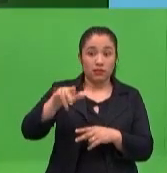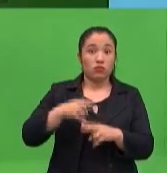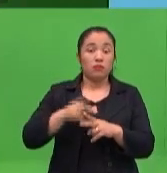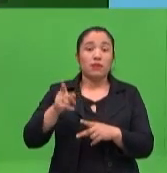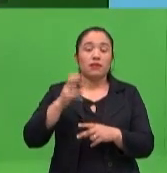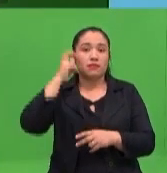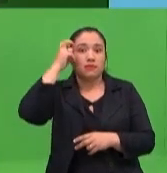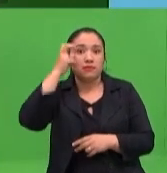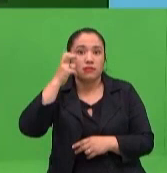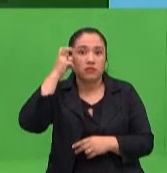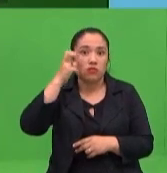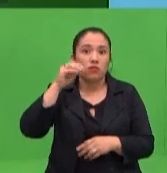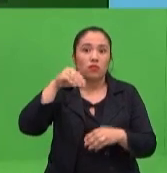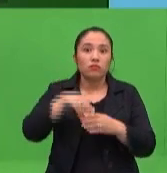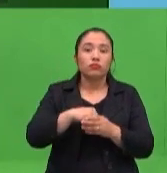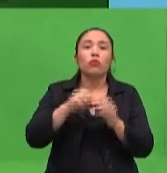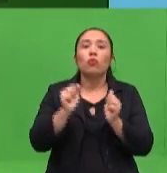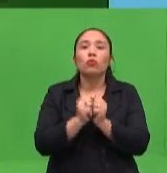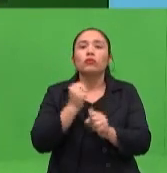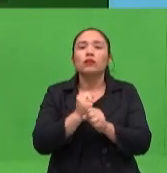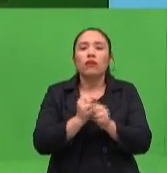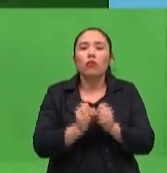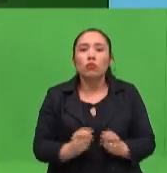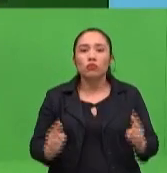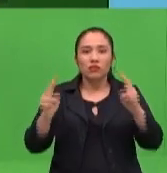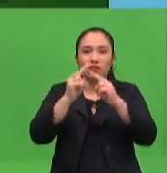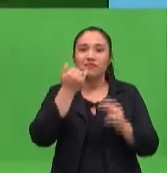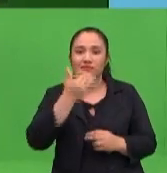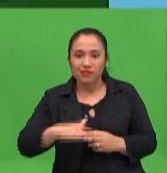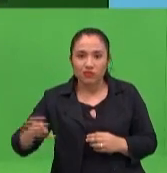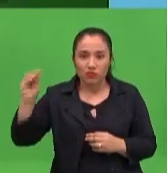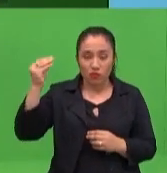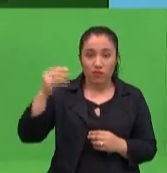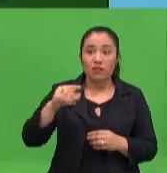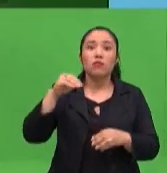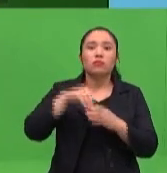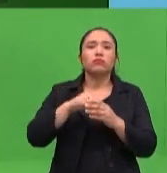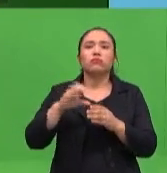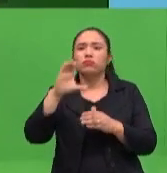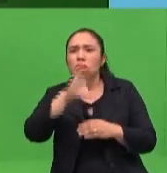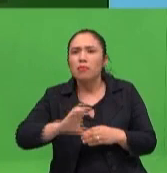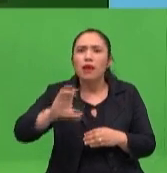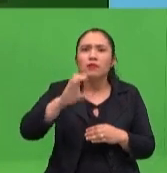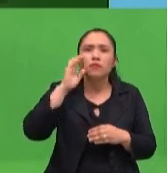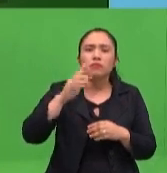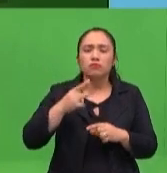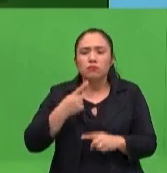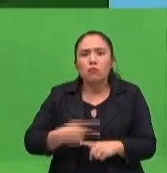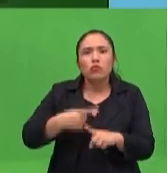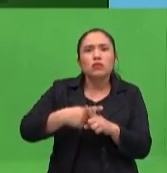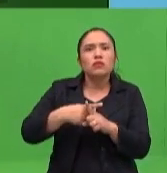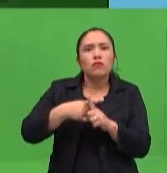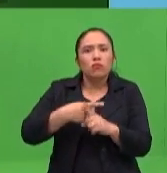consultora de UNICEF, certificada con formación país en disciplina positiva para